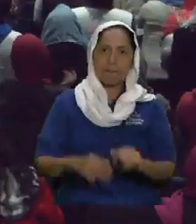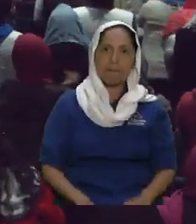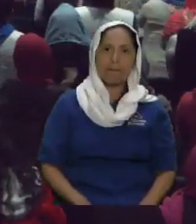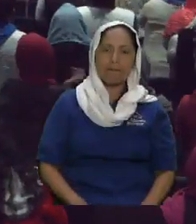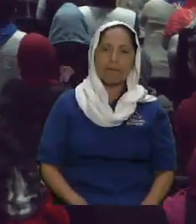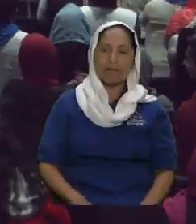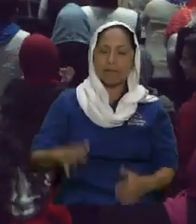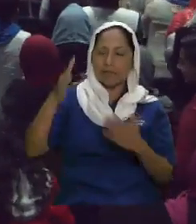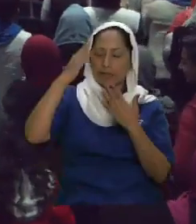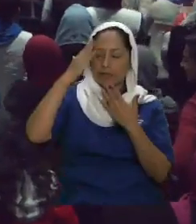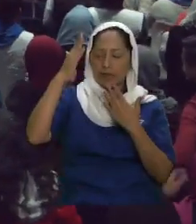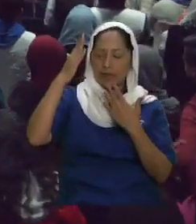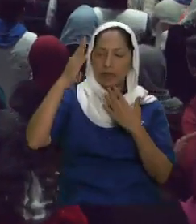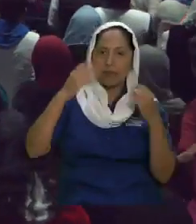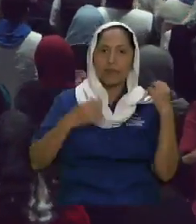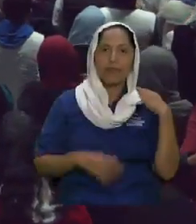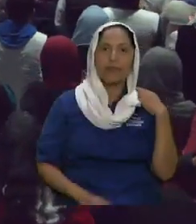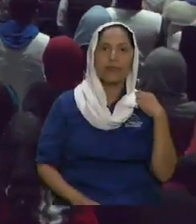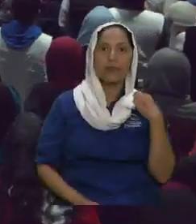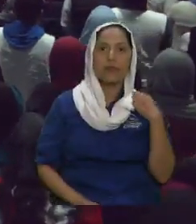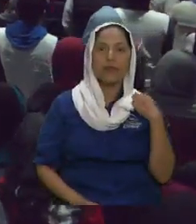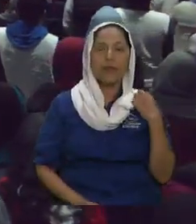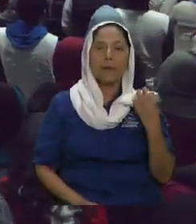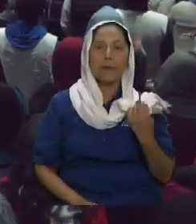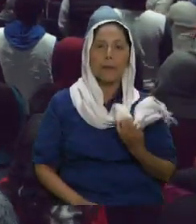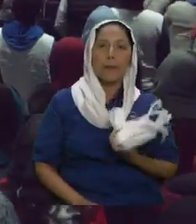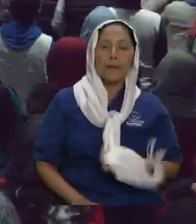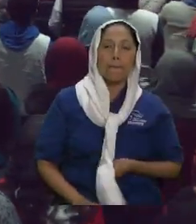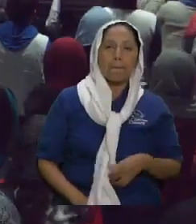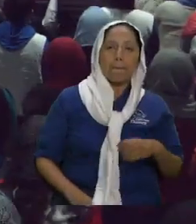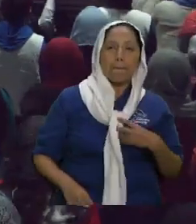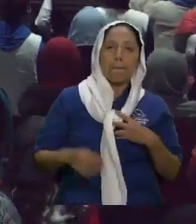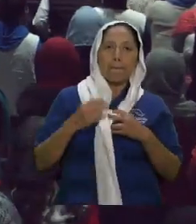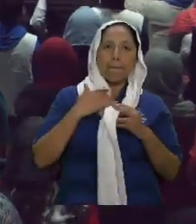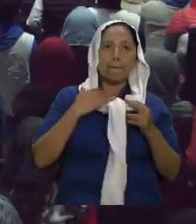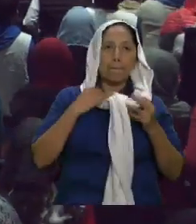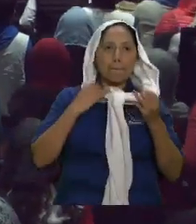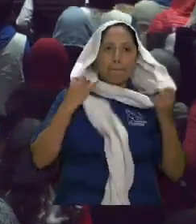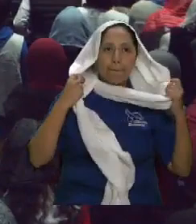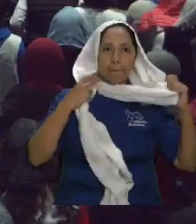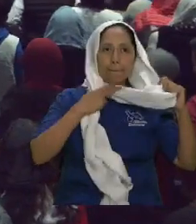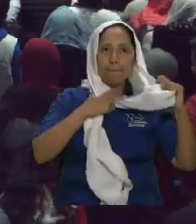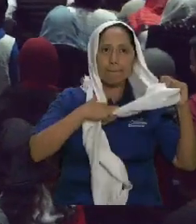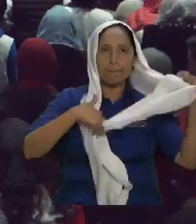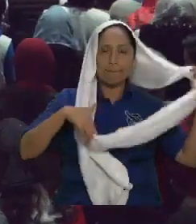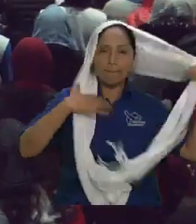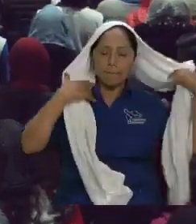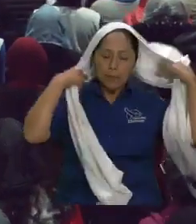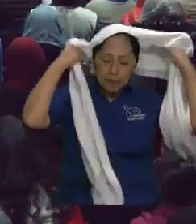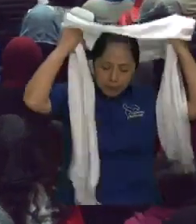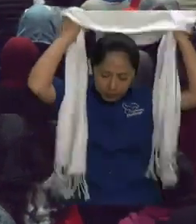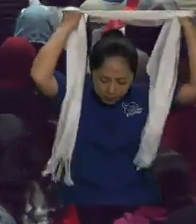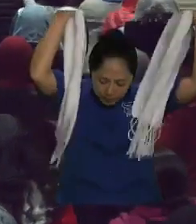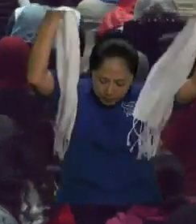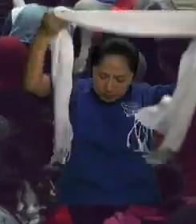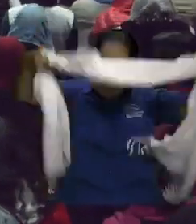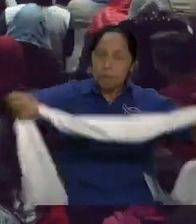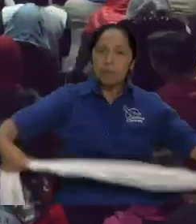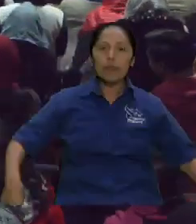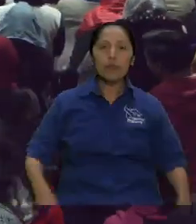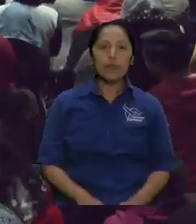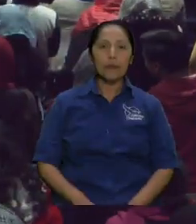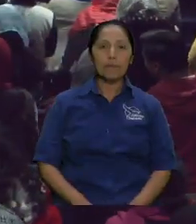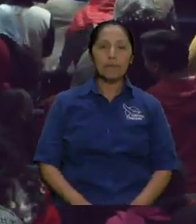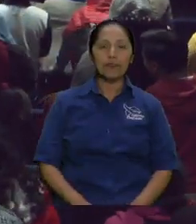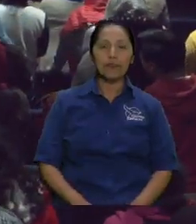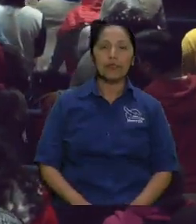gracias hermanos que Dios te use poderosamente bueno ya sabes que siempre esta es tu casa